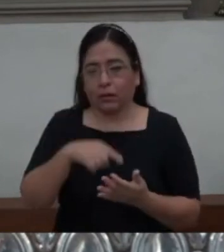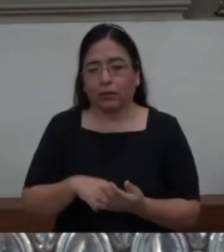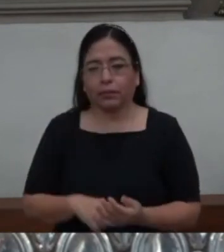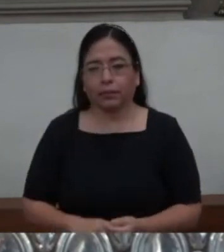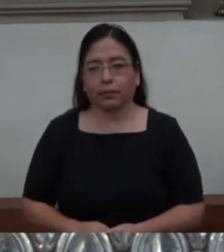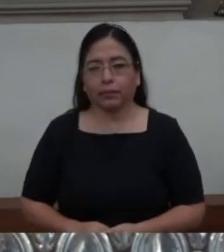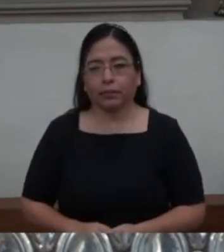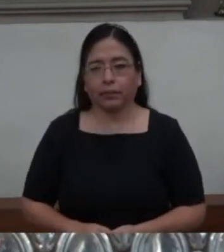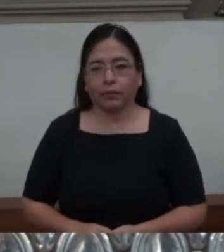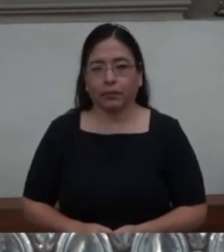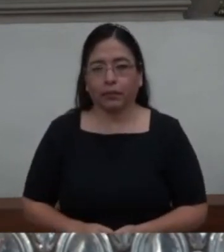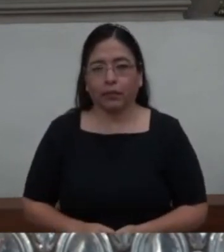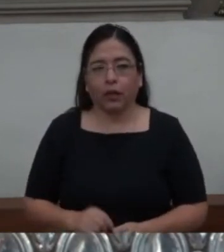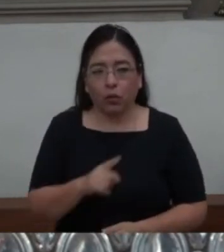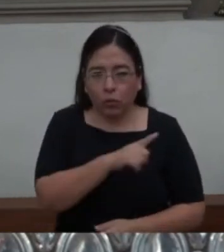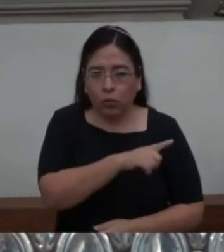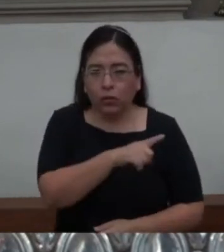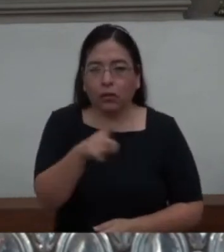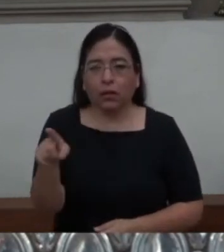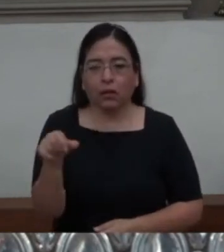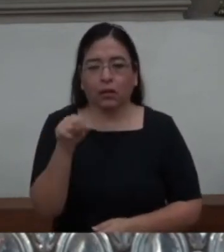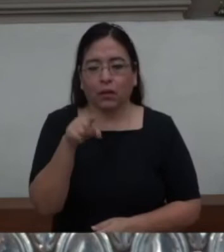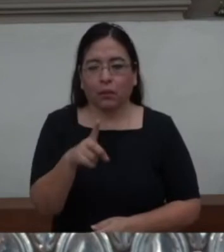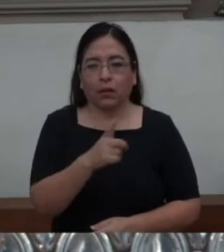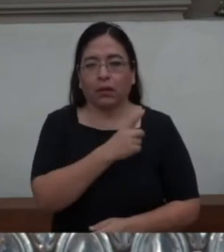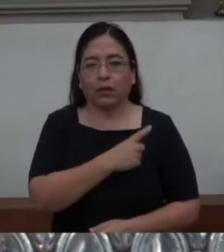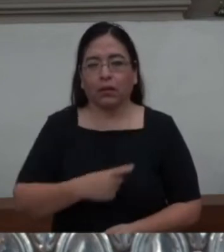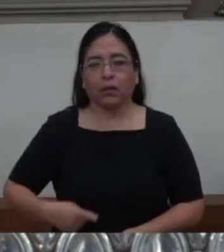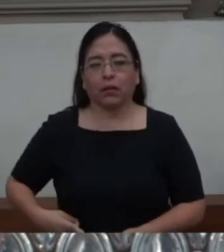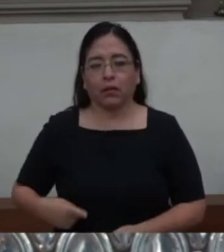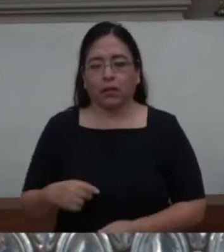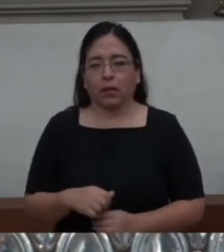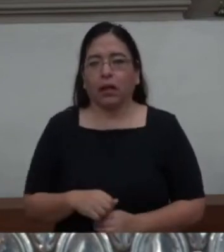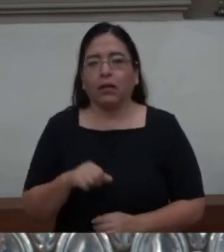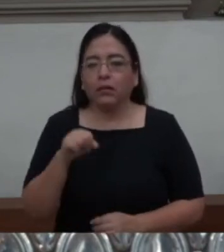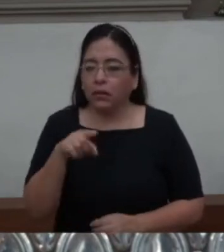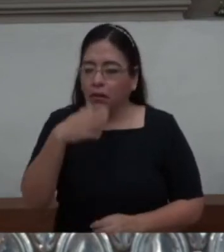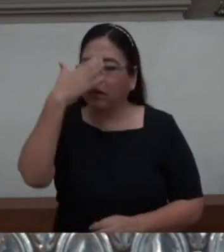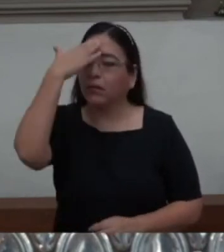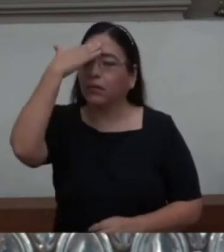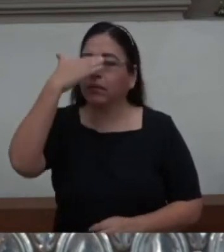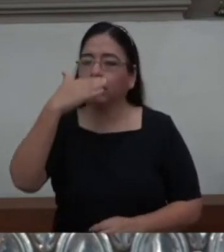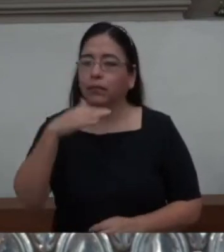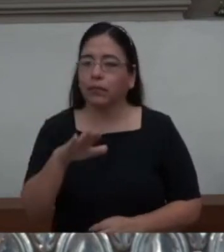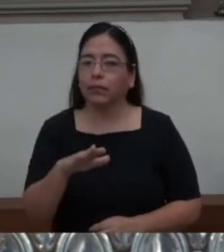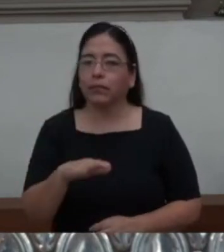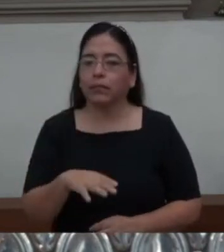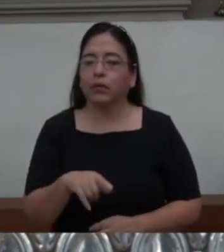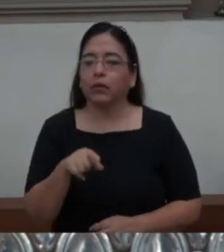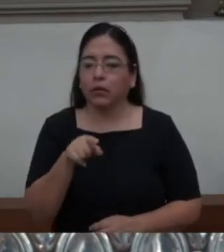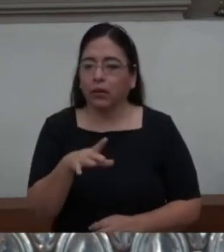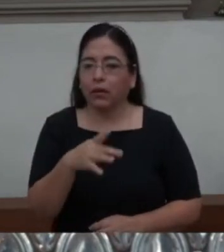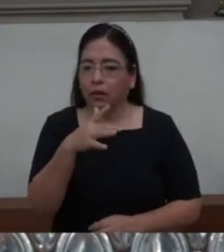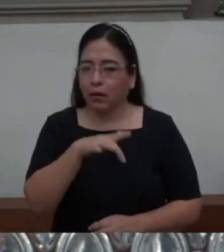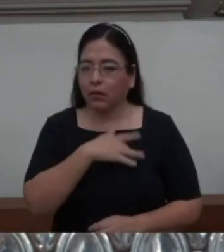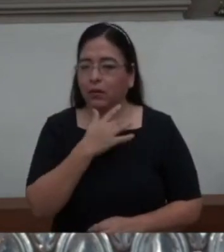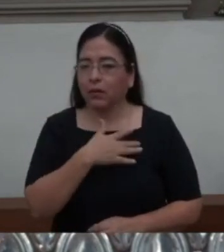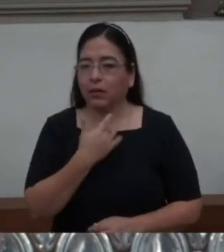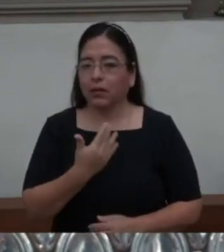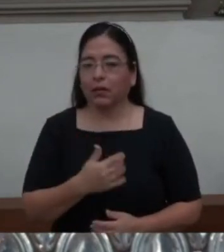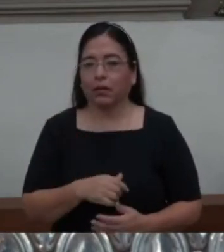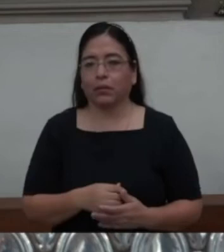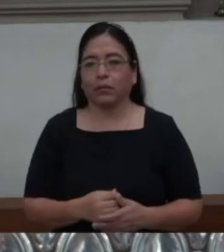ustedes, los hermanos diáconos, así lo saben. Así lo han experimentado.